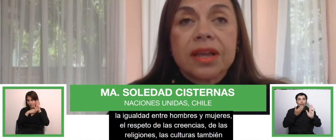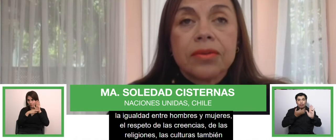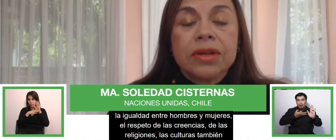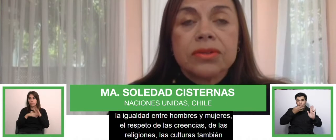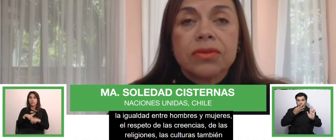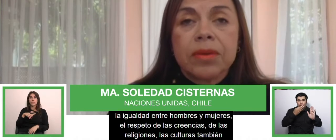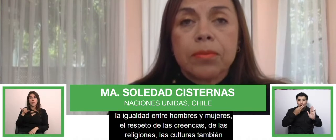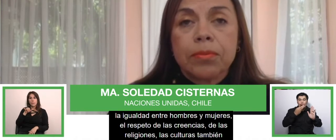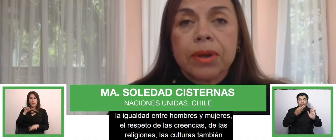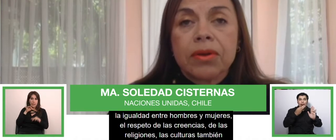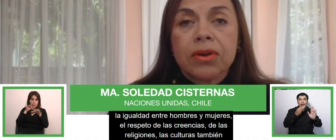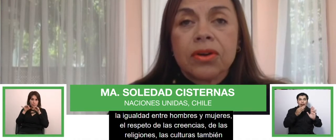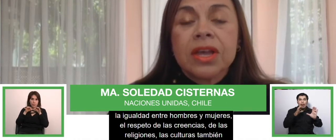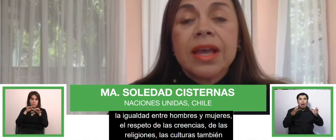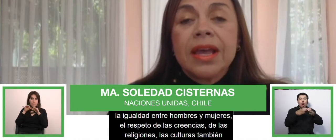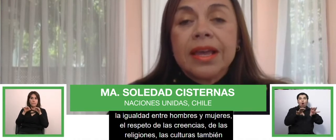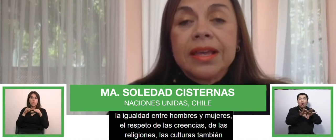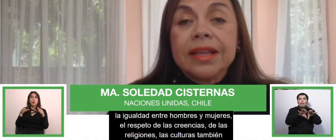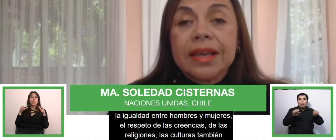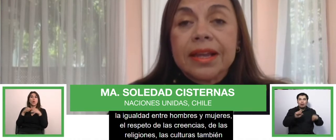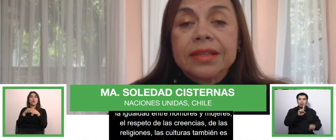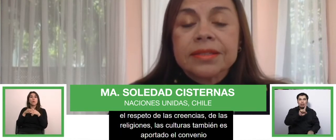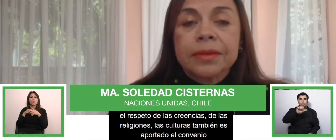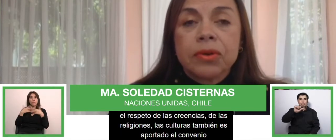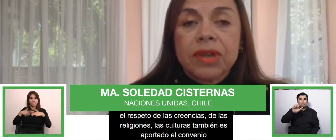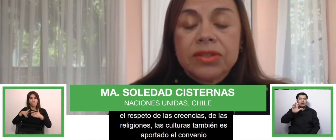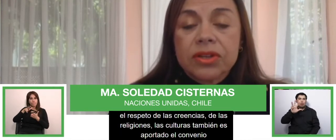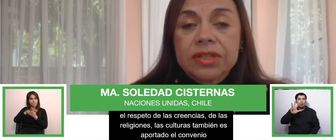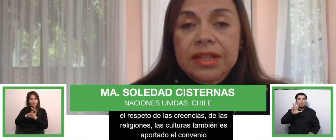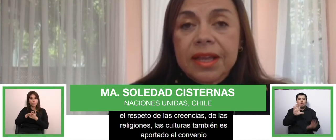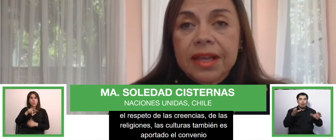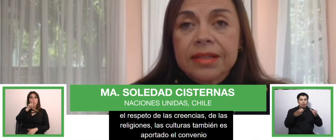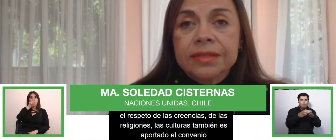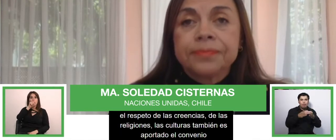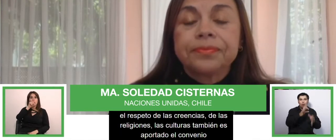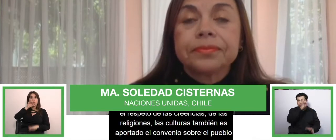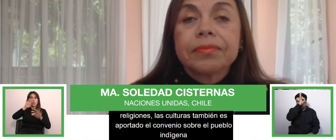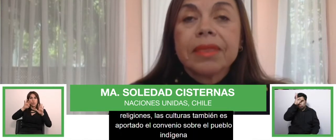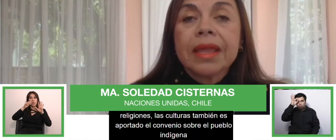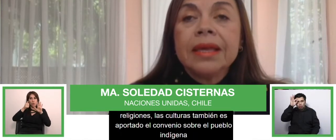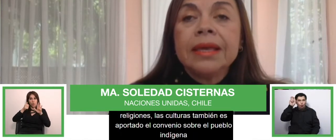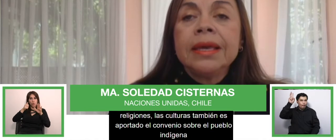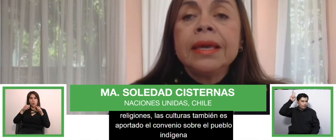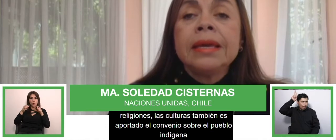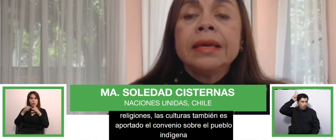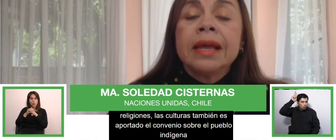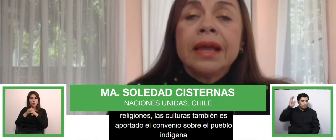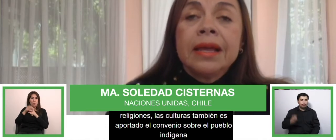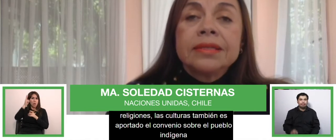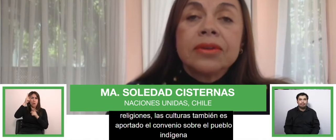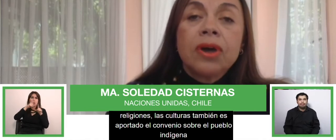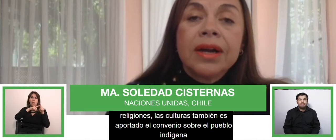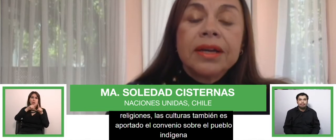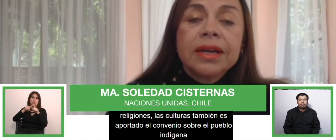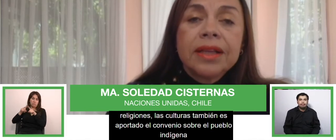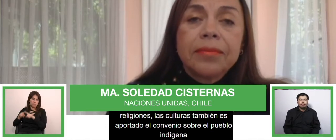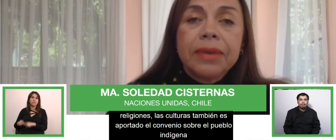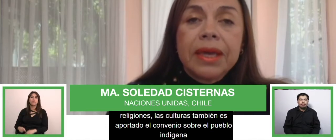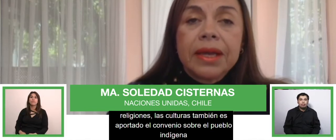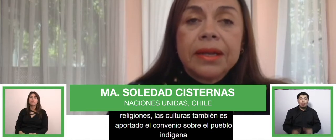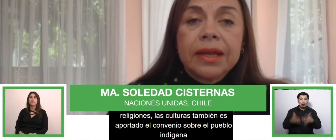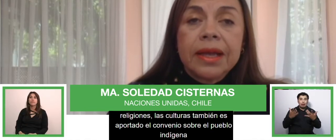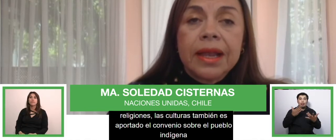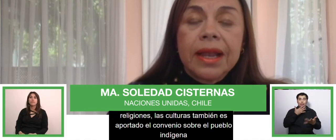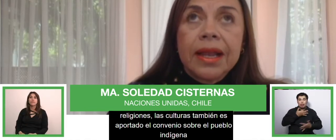169 sobre pueblos indígenas, poblaciones indígenas. Y se nos agrega